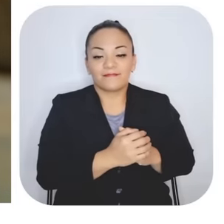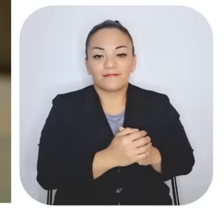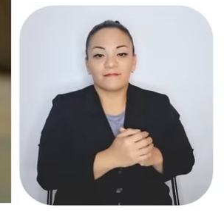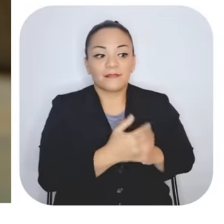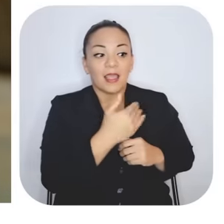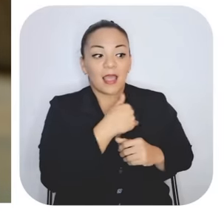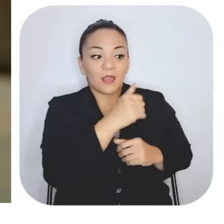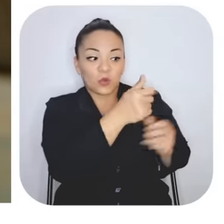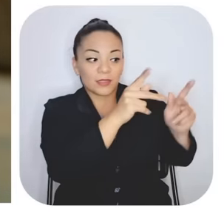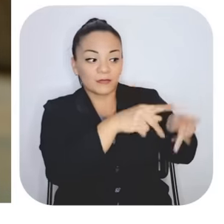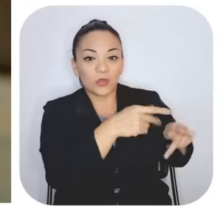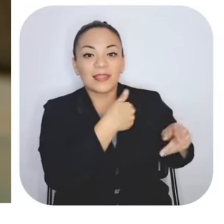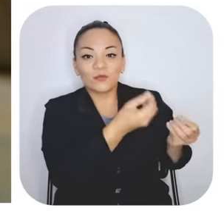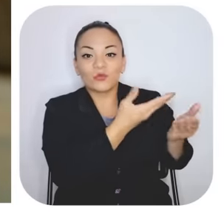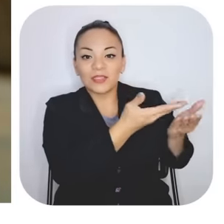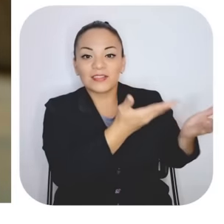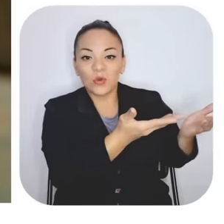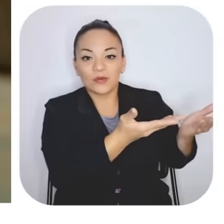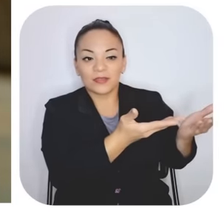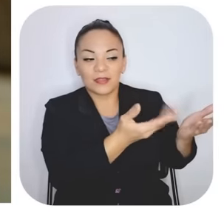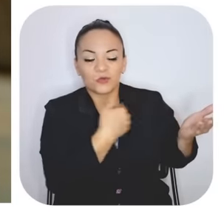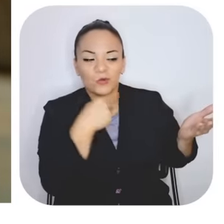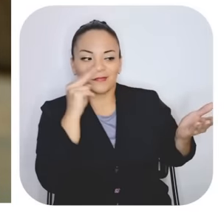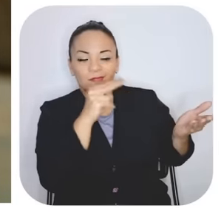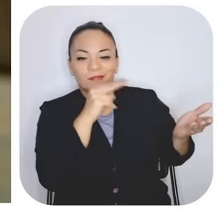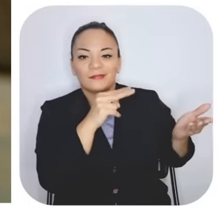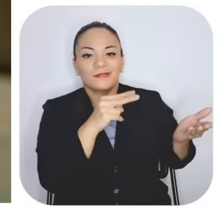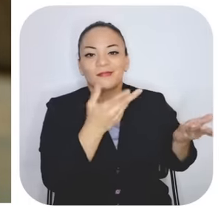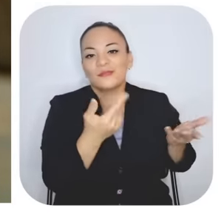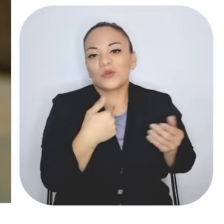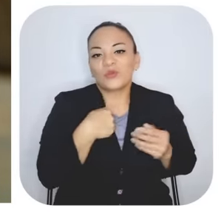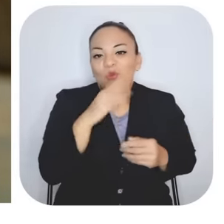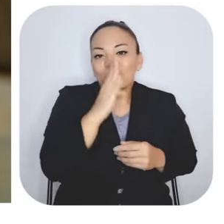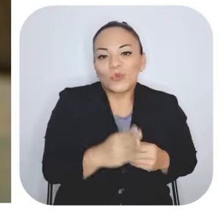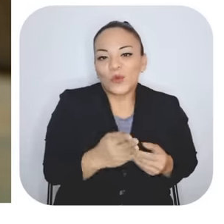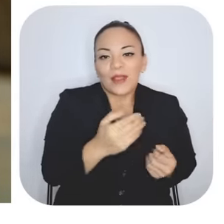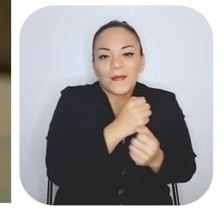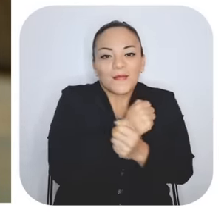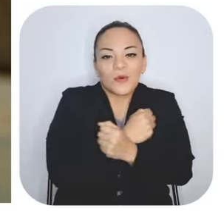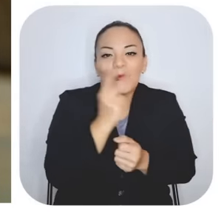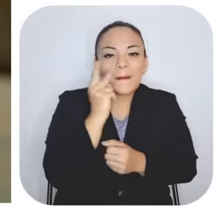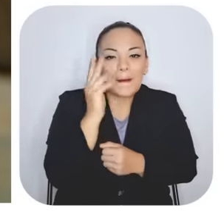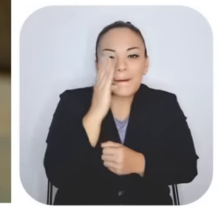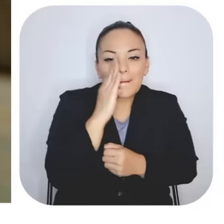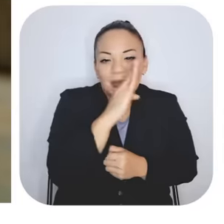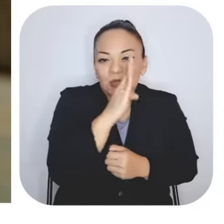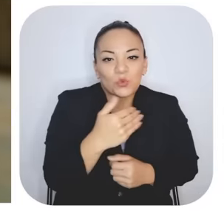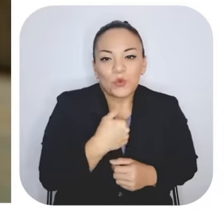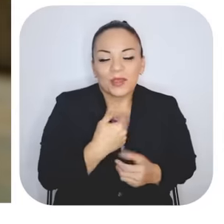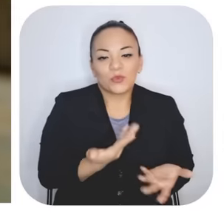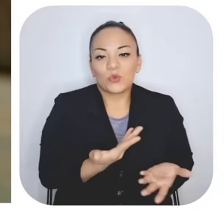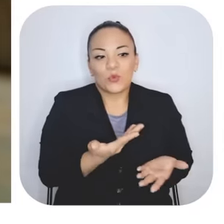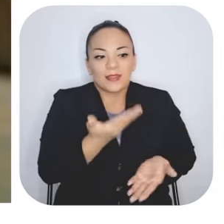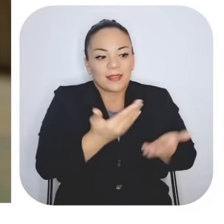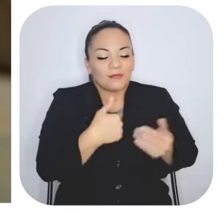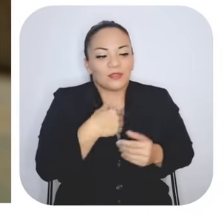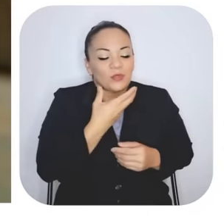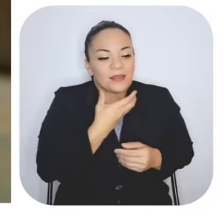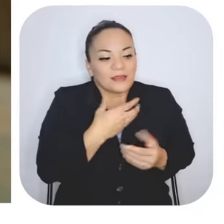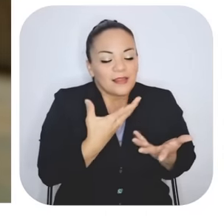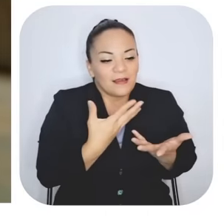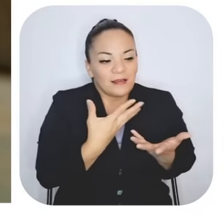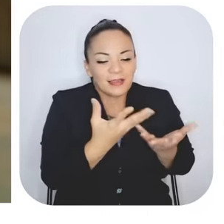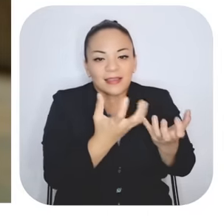gente que tienen cosas y usted no tienen. Usted nunca tuvo un amor de un padre o una madre o cosas que usted alguna vez quiso,